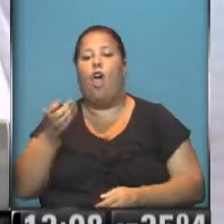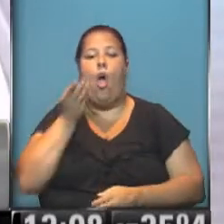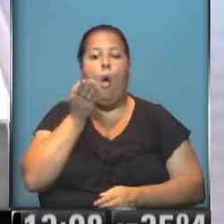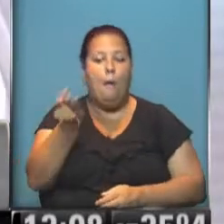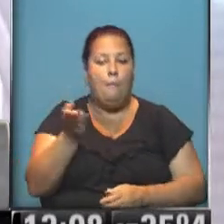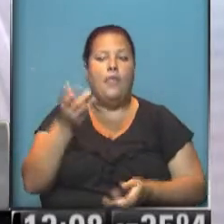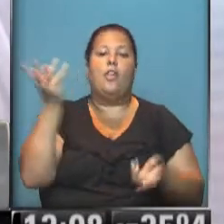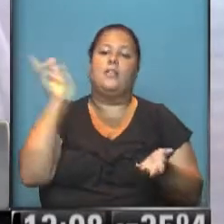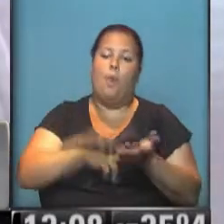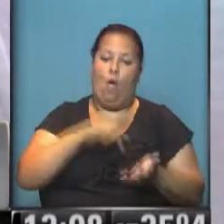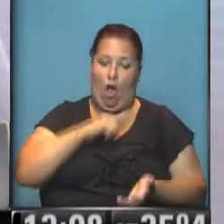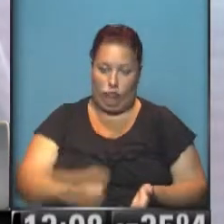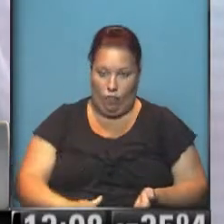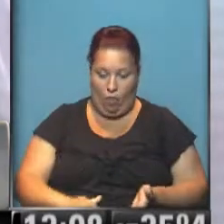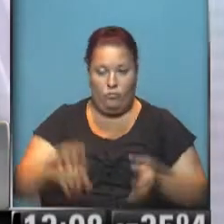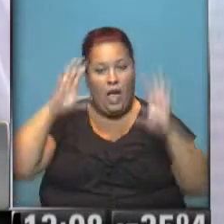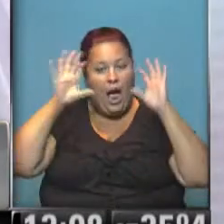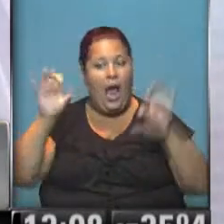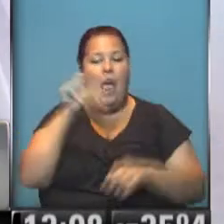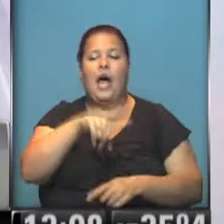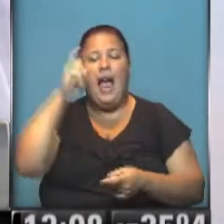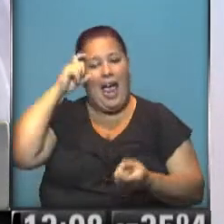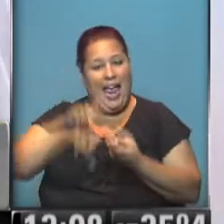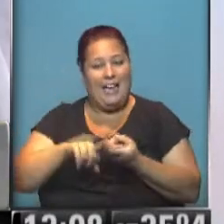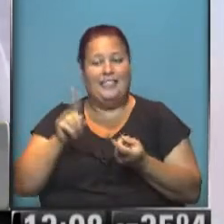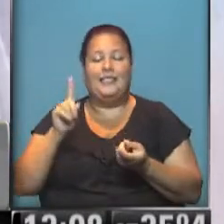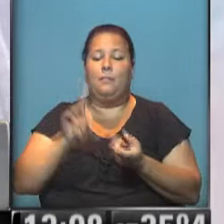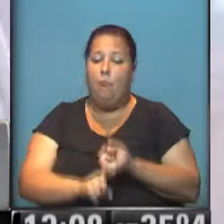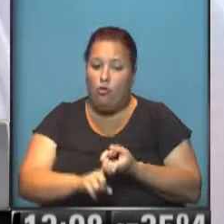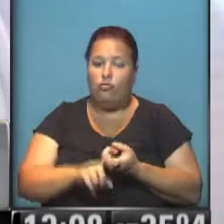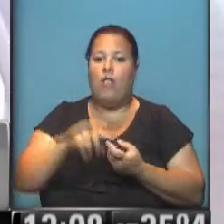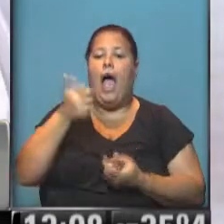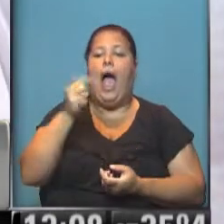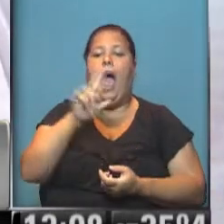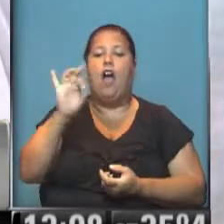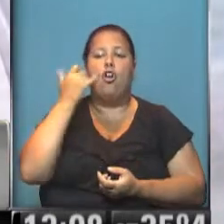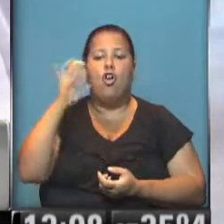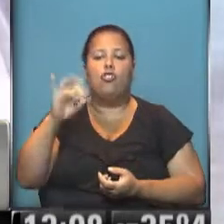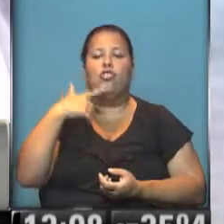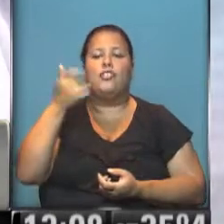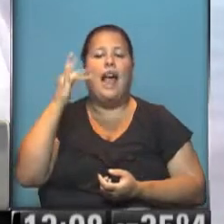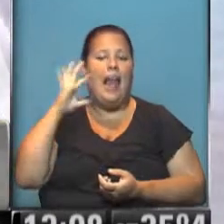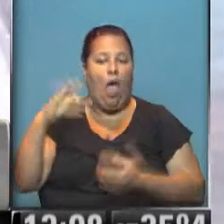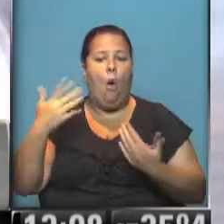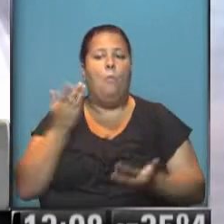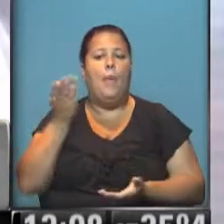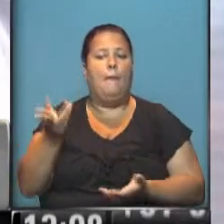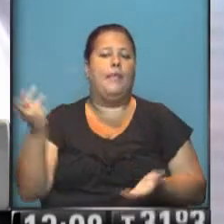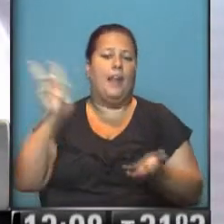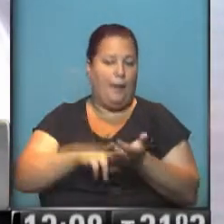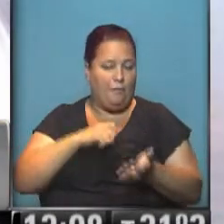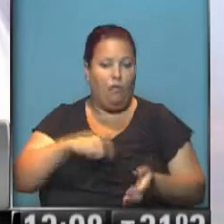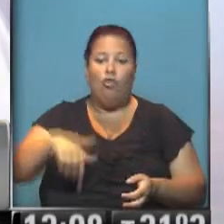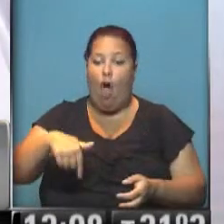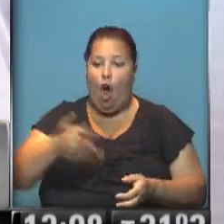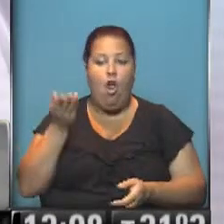de reautopsia. Recordemos que su ex pareja, Sandra Arroyo Salgado, su ex mujer, todavía puede pedir esta medida. No lo